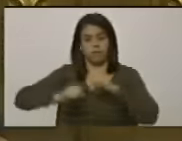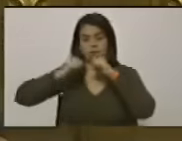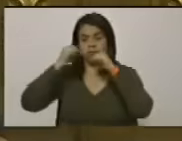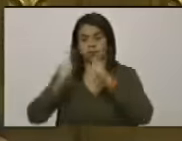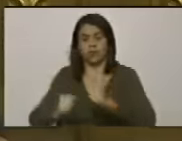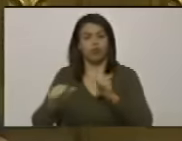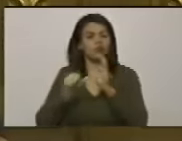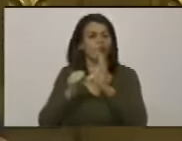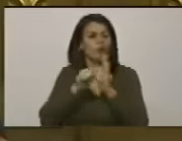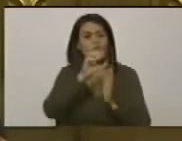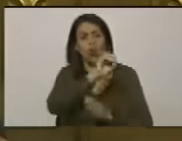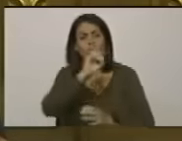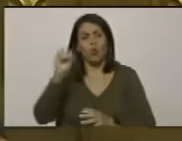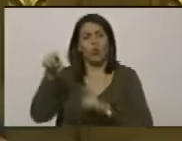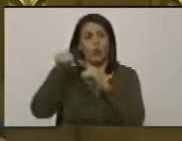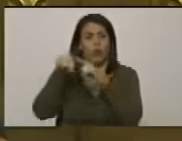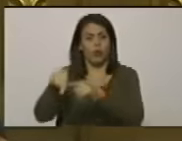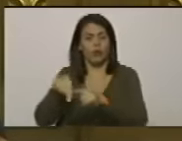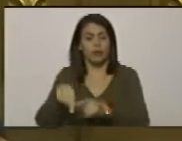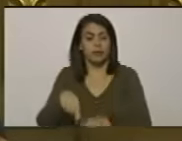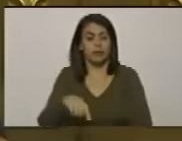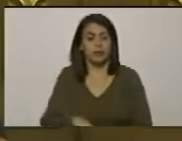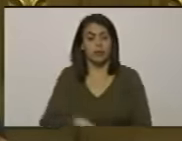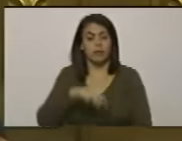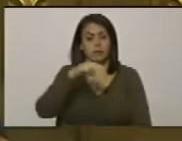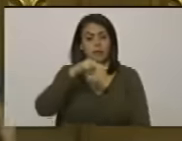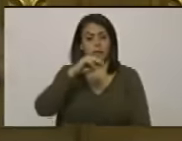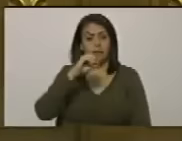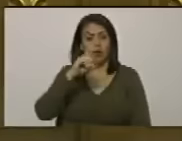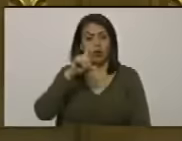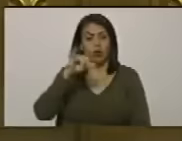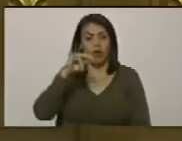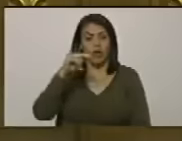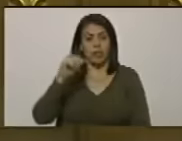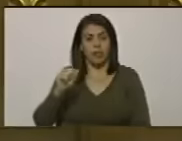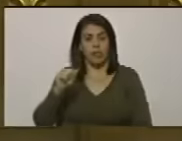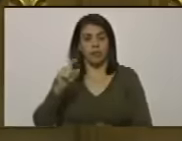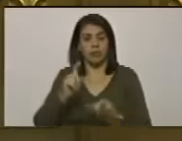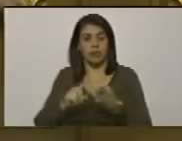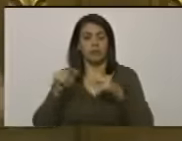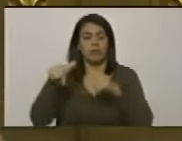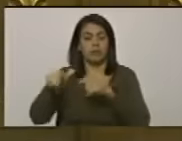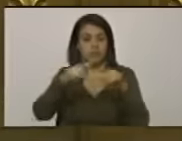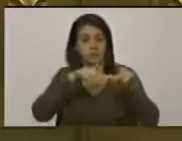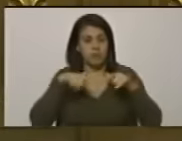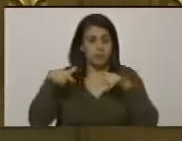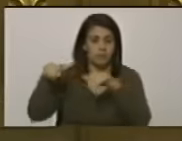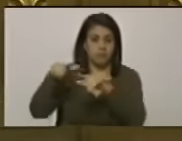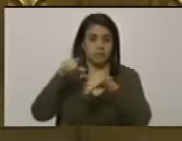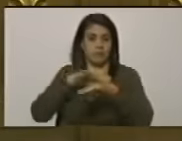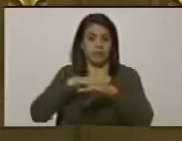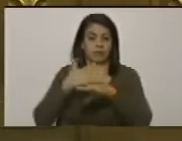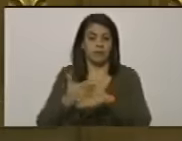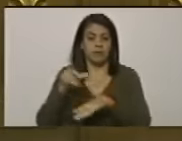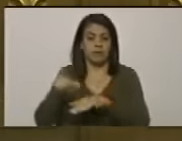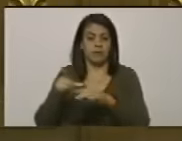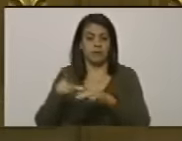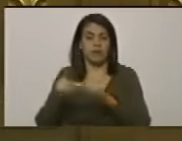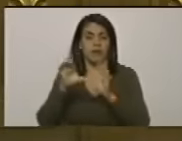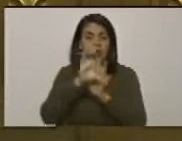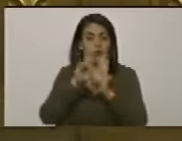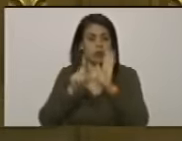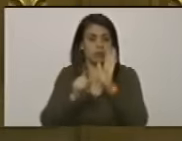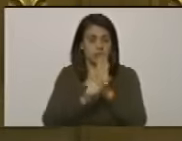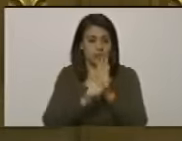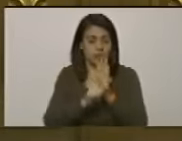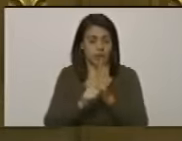con el compatriota Molina Villegas por cierto Ramíbal estuvo en estos espacios porque fue constituyente